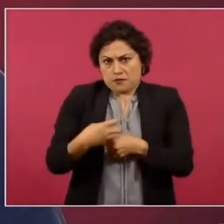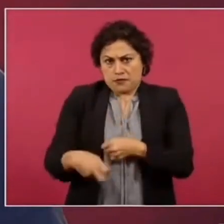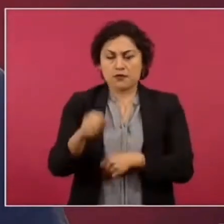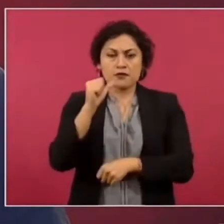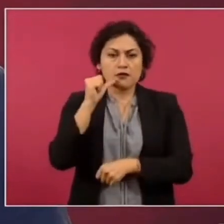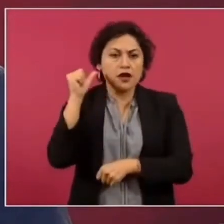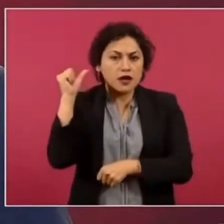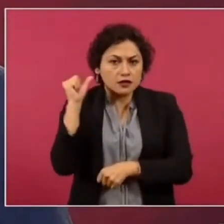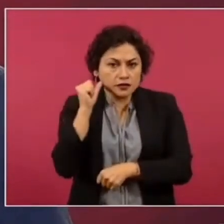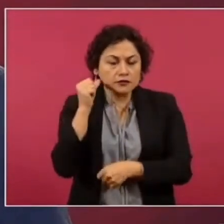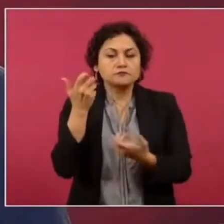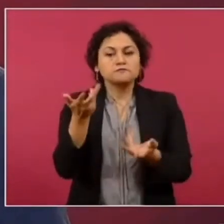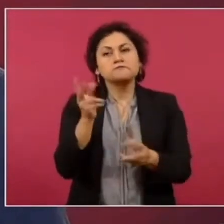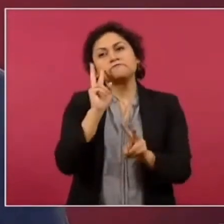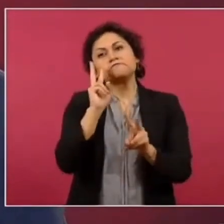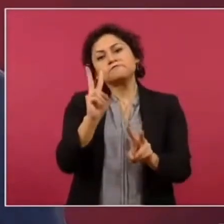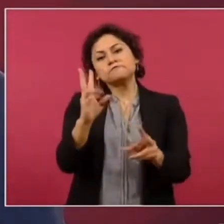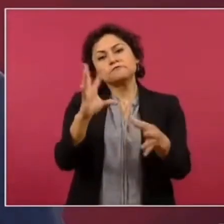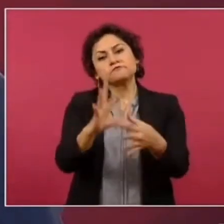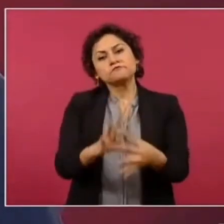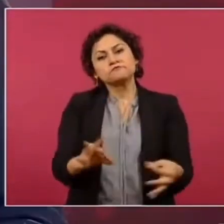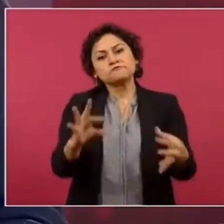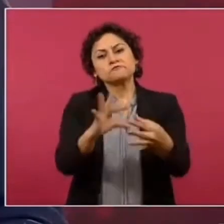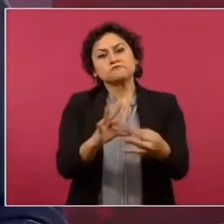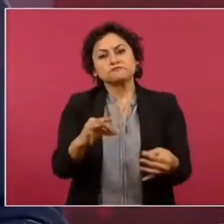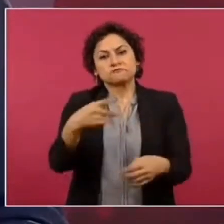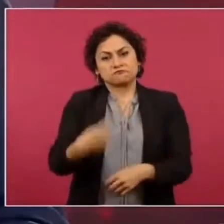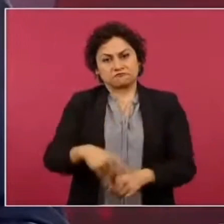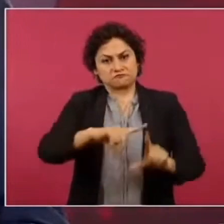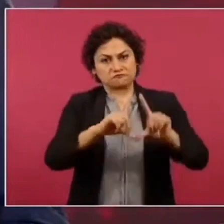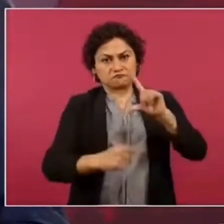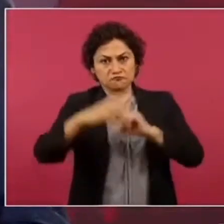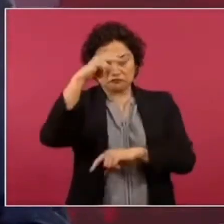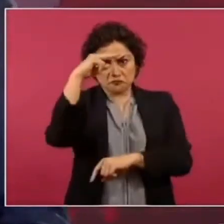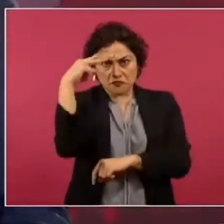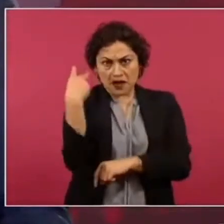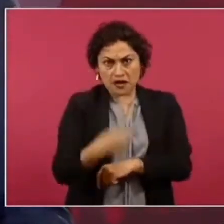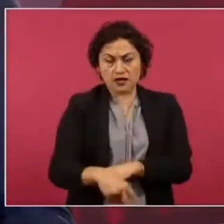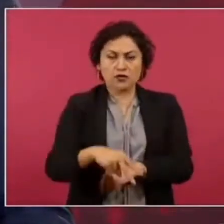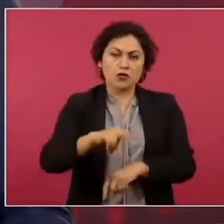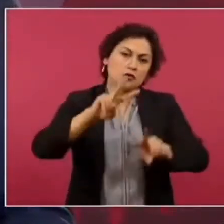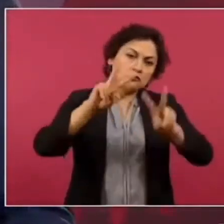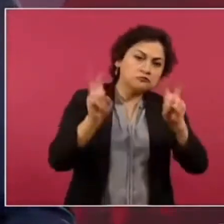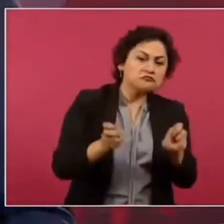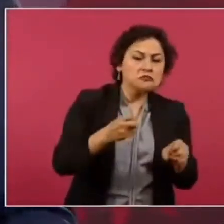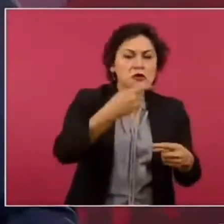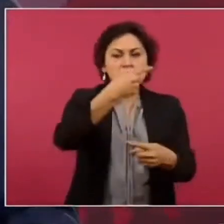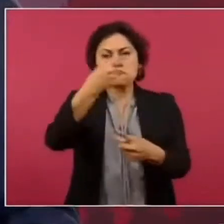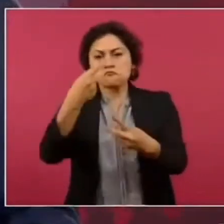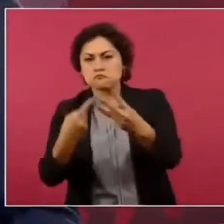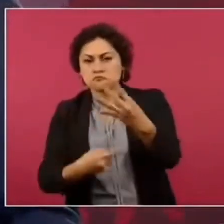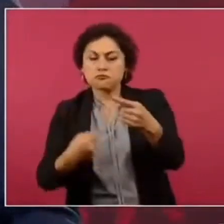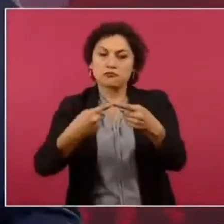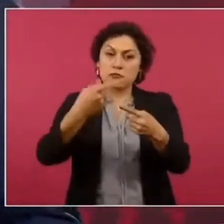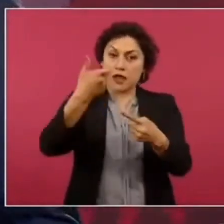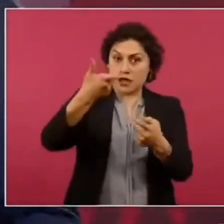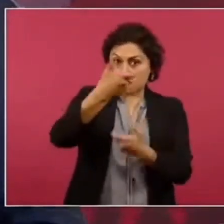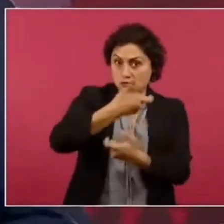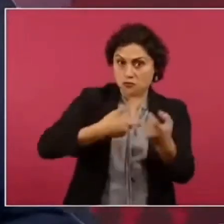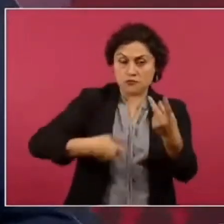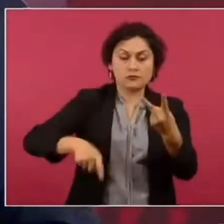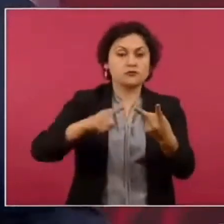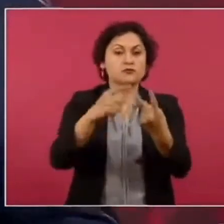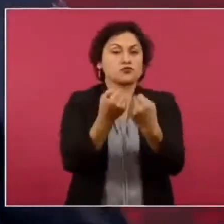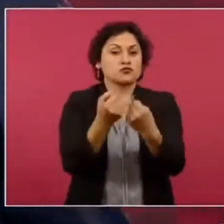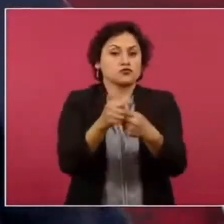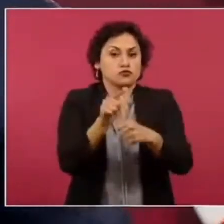país en lo económico en lo social y también en